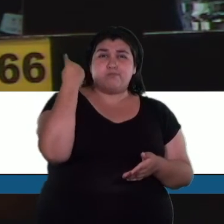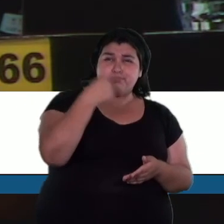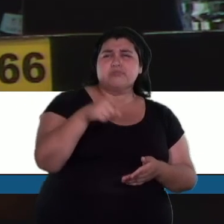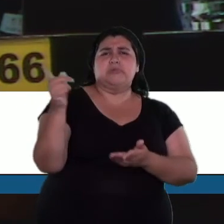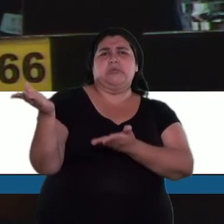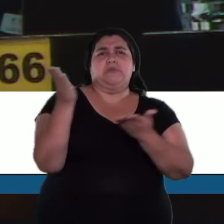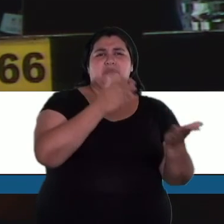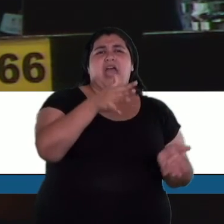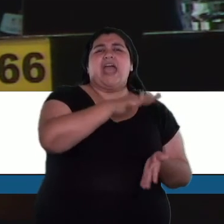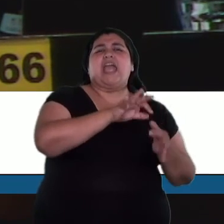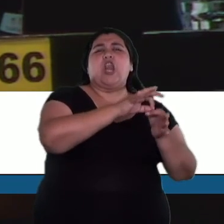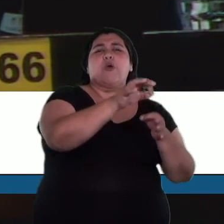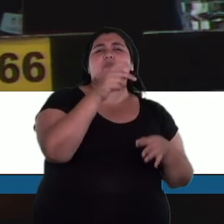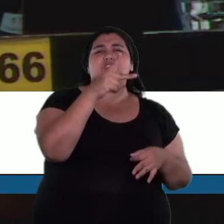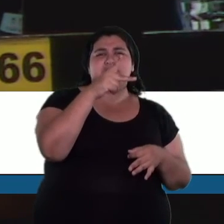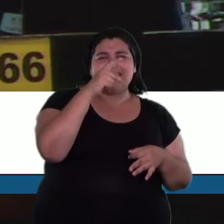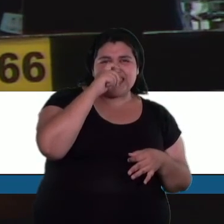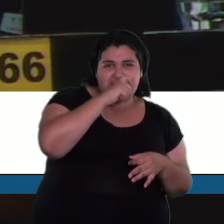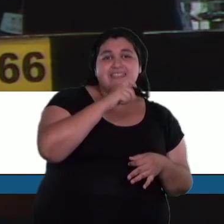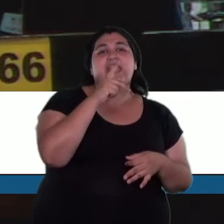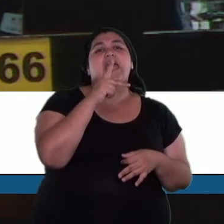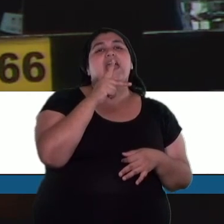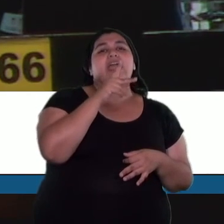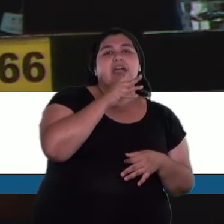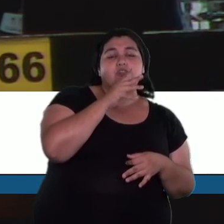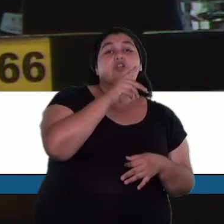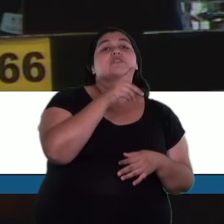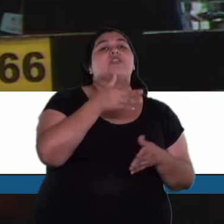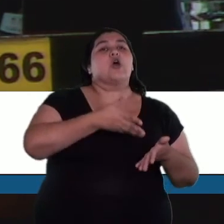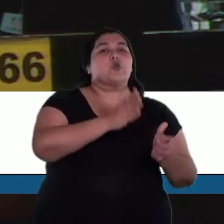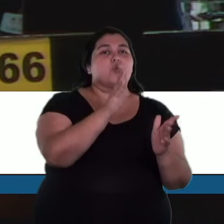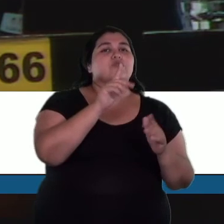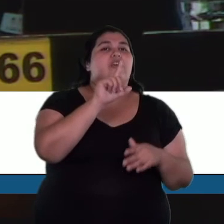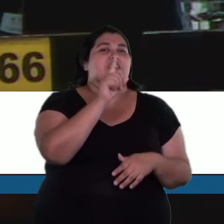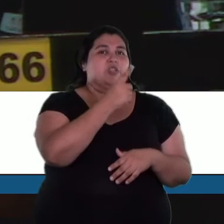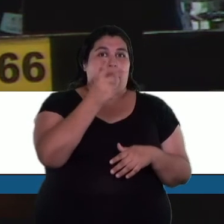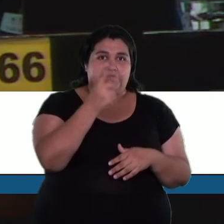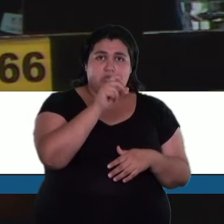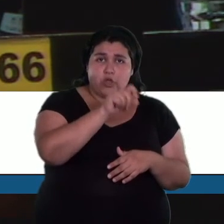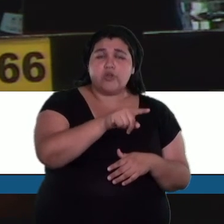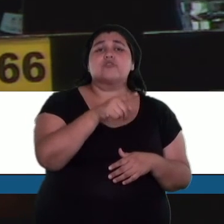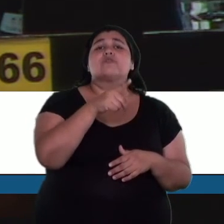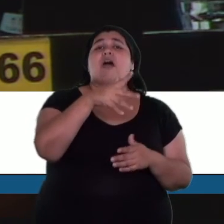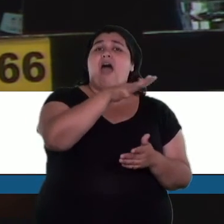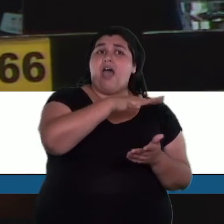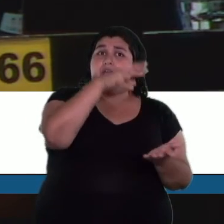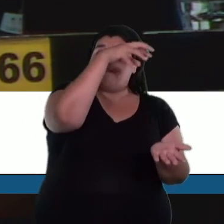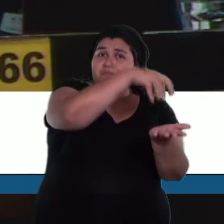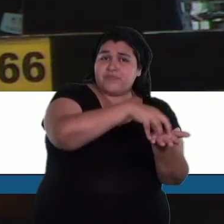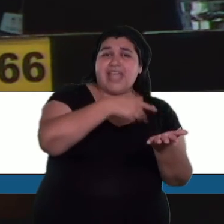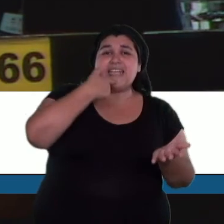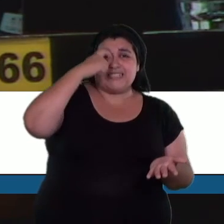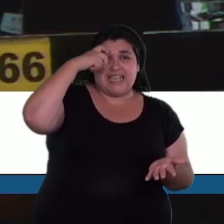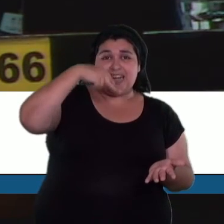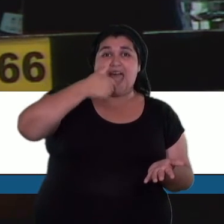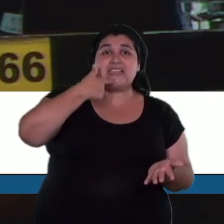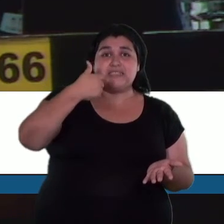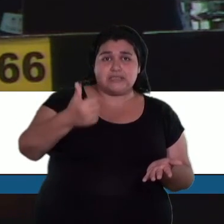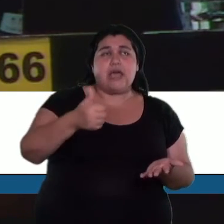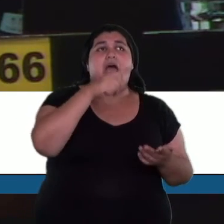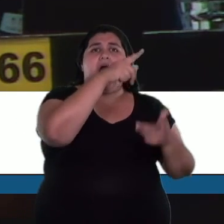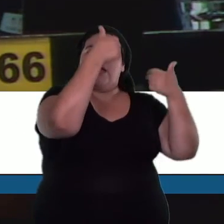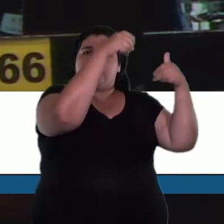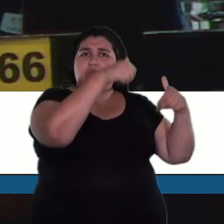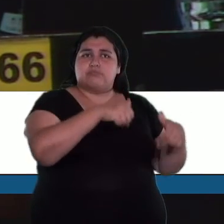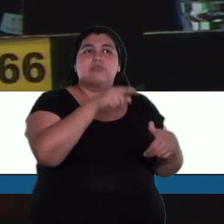kilómetro 714 de la Ruta Nacional 22, hay una estación de Senasa. Y se pueden leer carteles que dicen que se está entrando